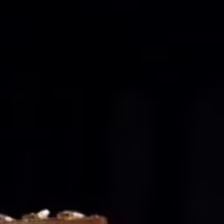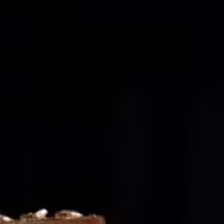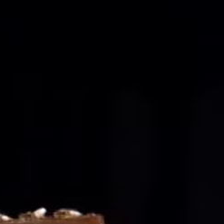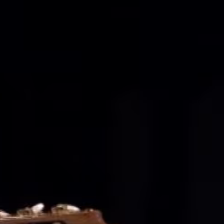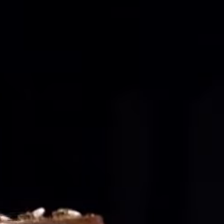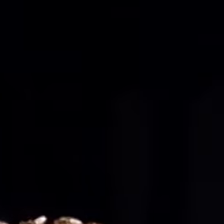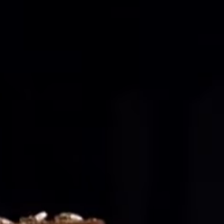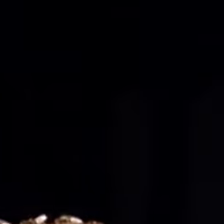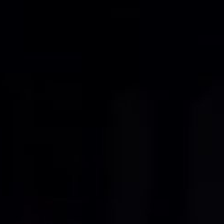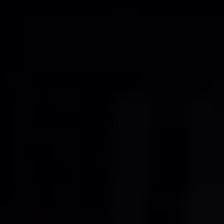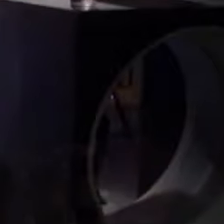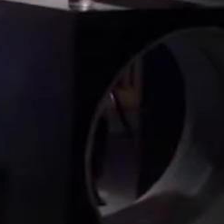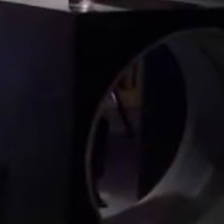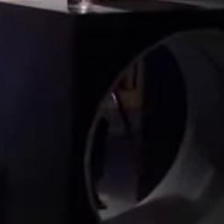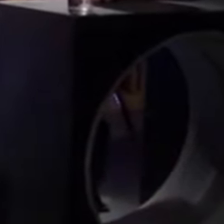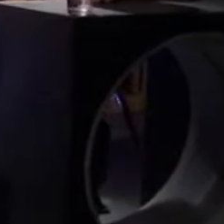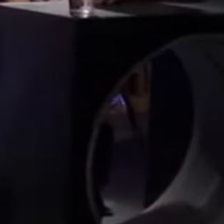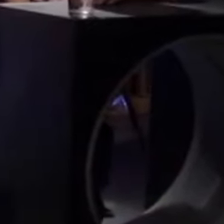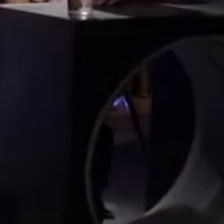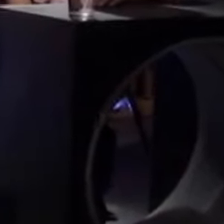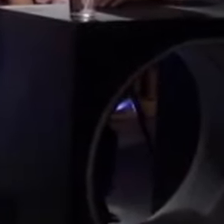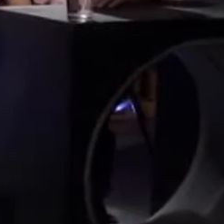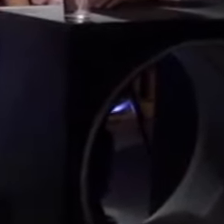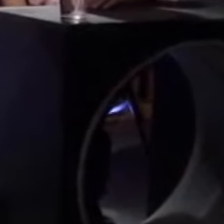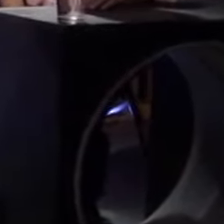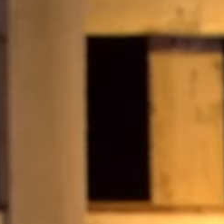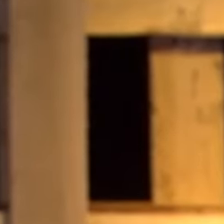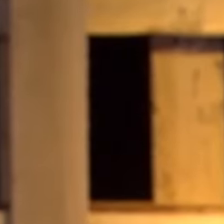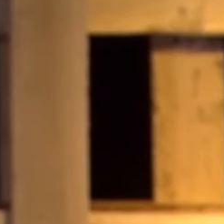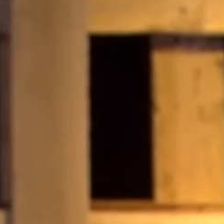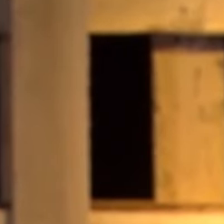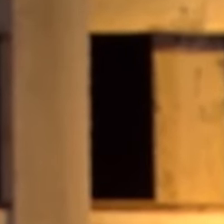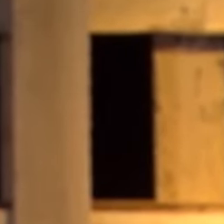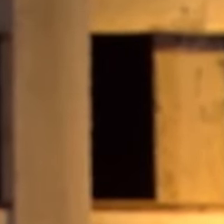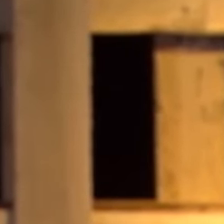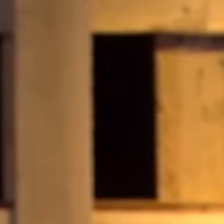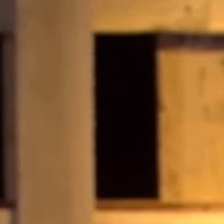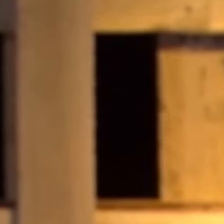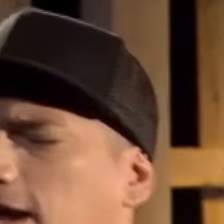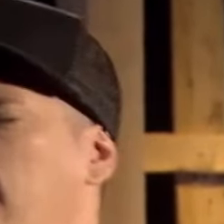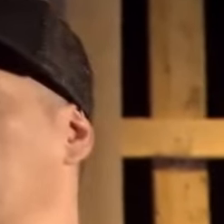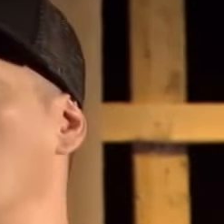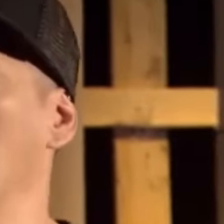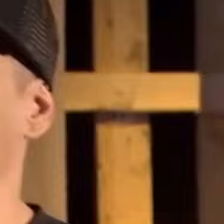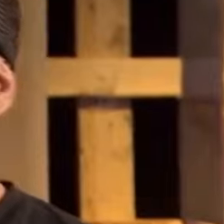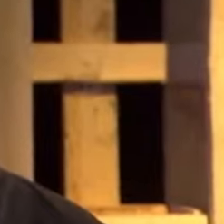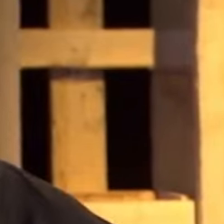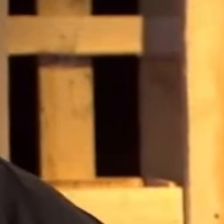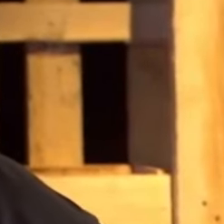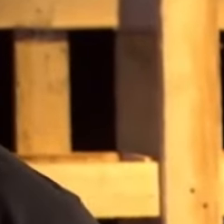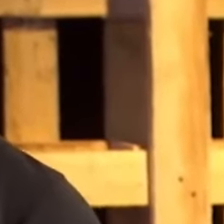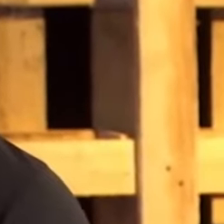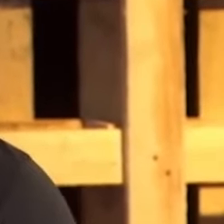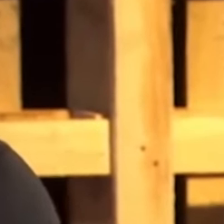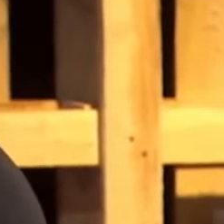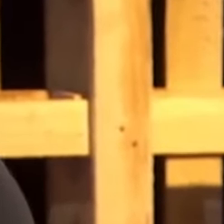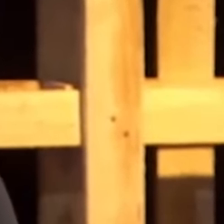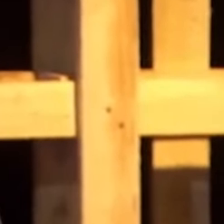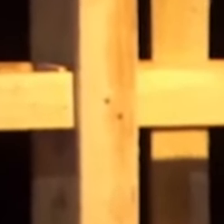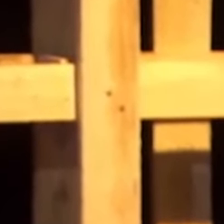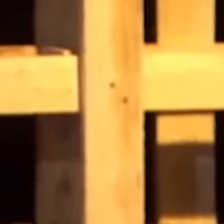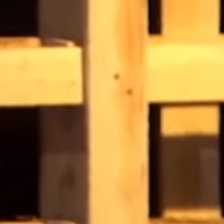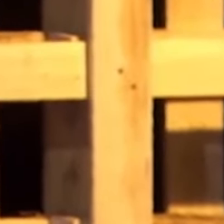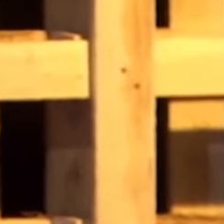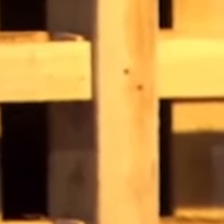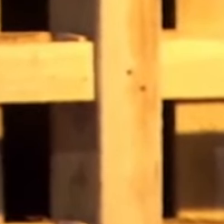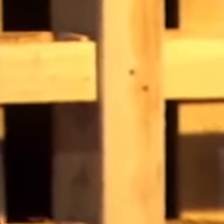A veces uno va con la corriente y uno no sabe. No sé, enorme. Esa es la manera en que he empezado a vivir desde que tomé